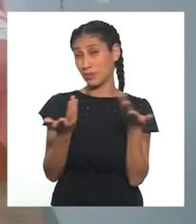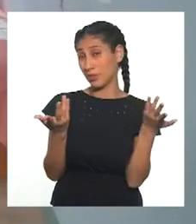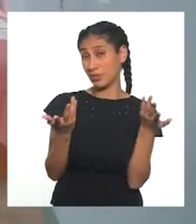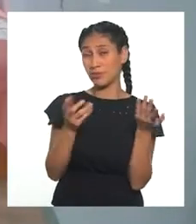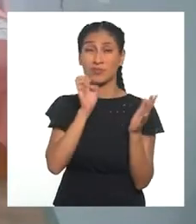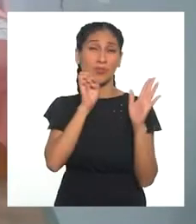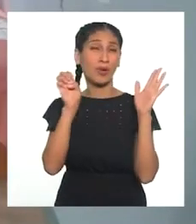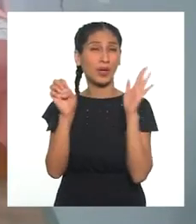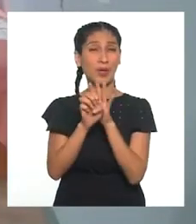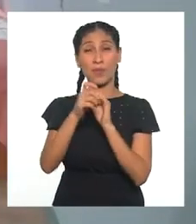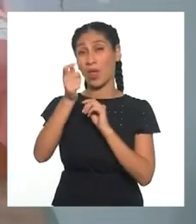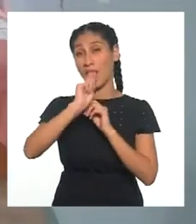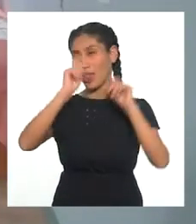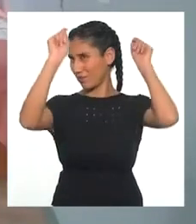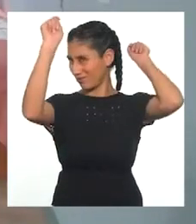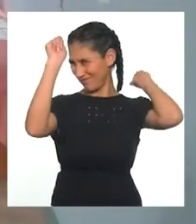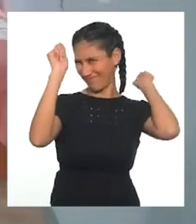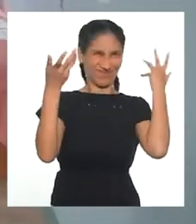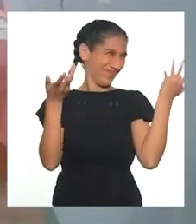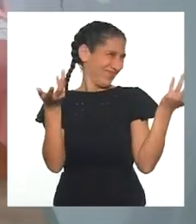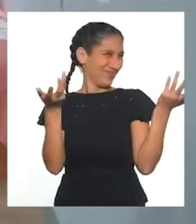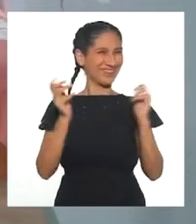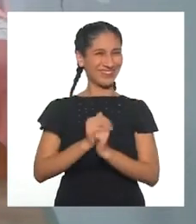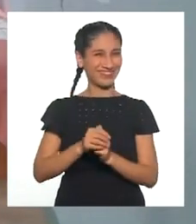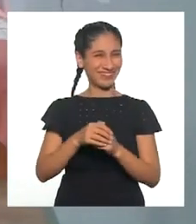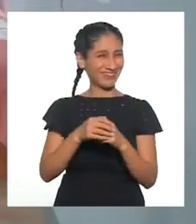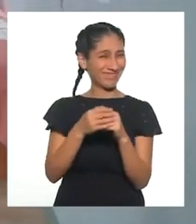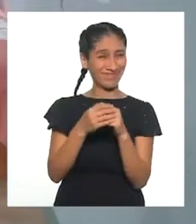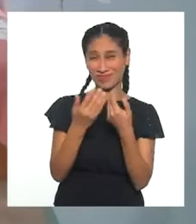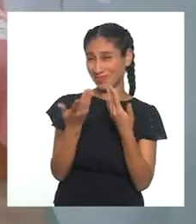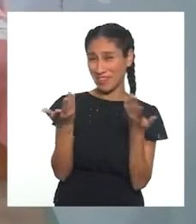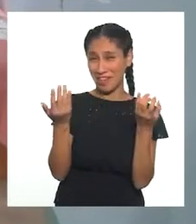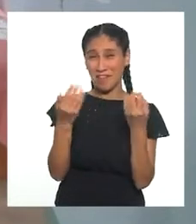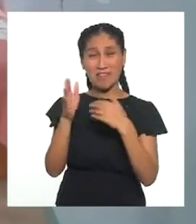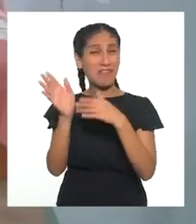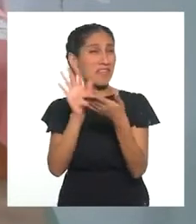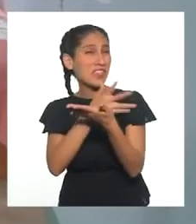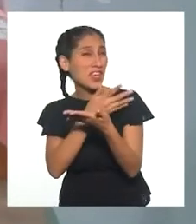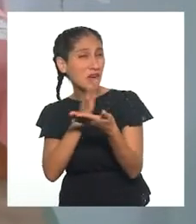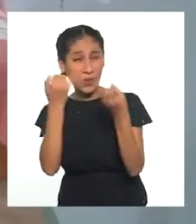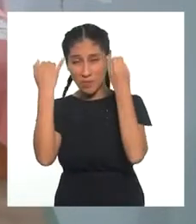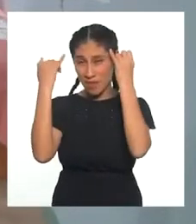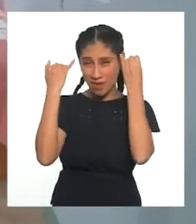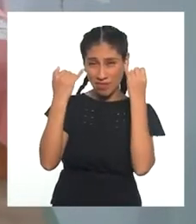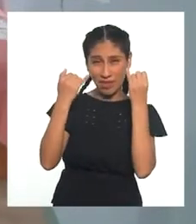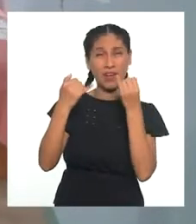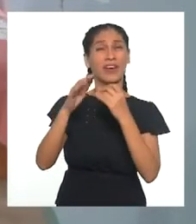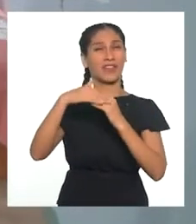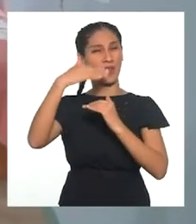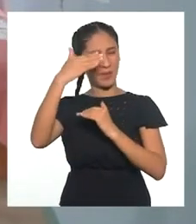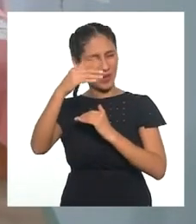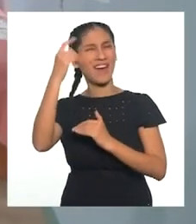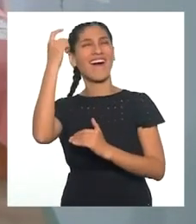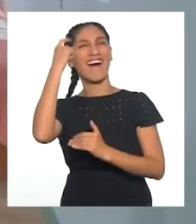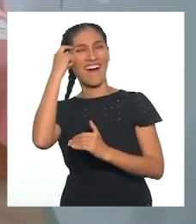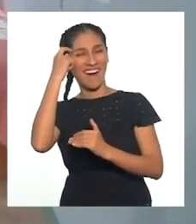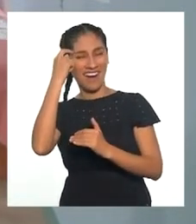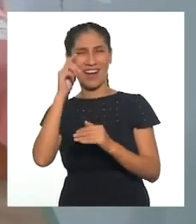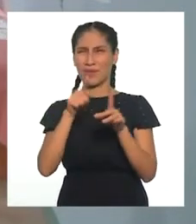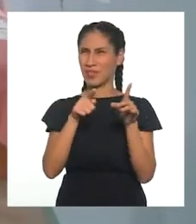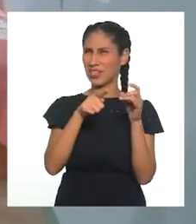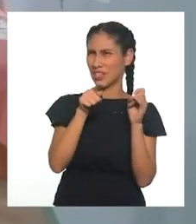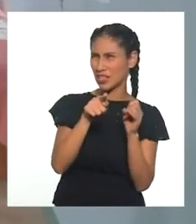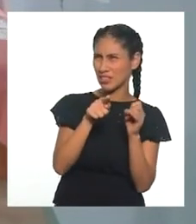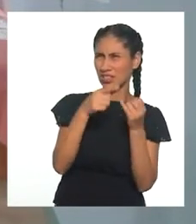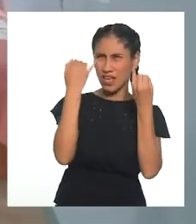abanico helado y comestible! Ninguna idea es descabellada al momento de idear. Ya luego iremos descartando qué sirve